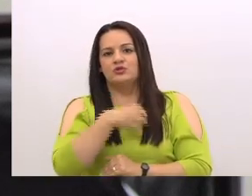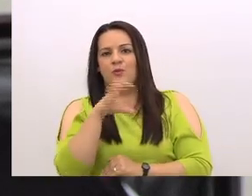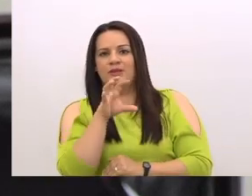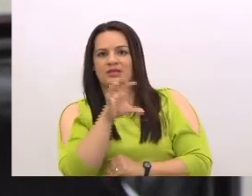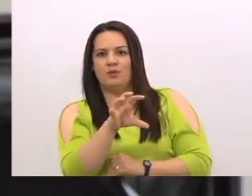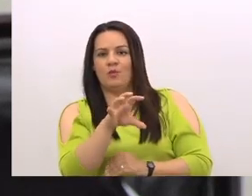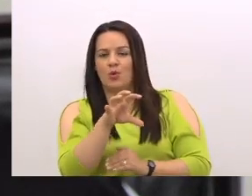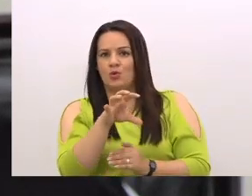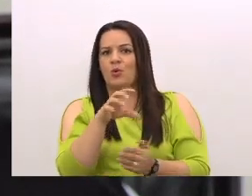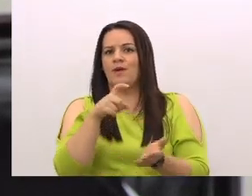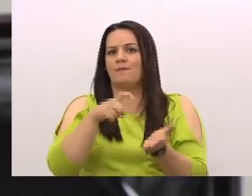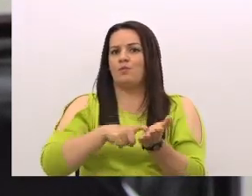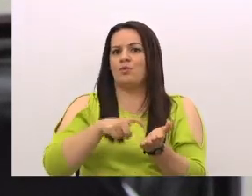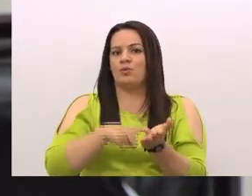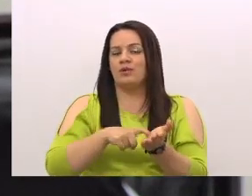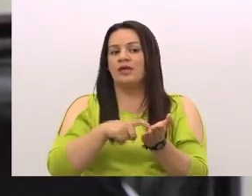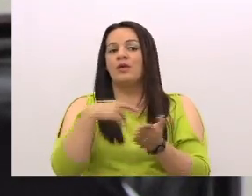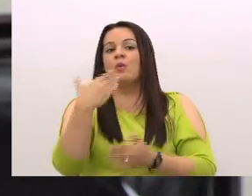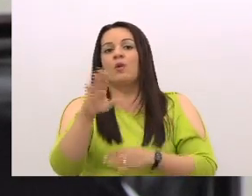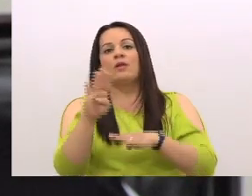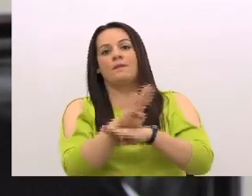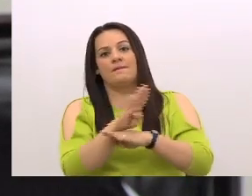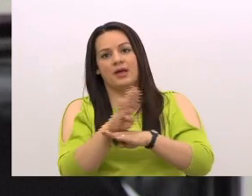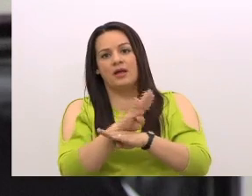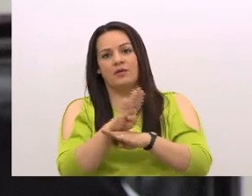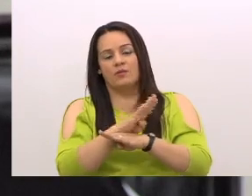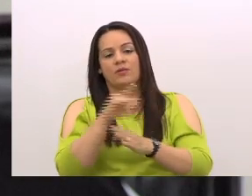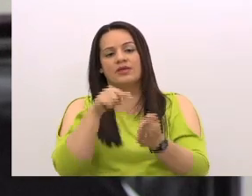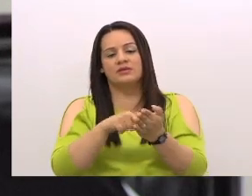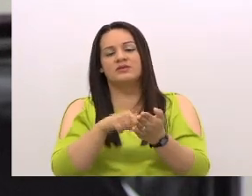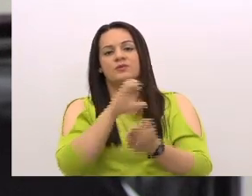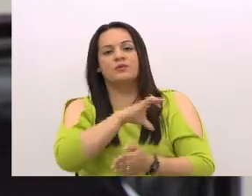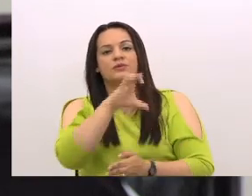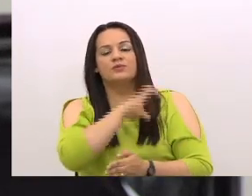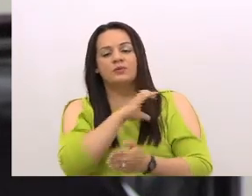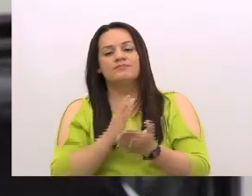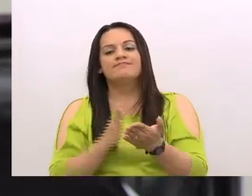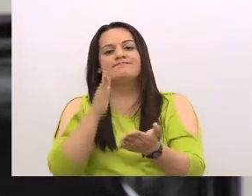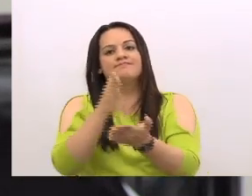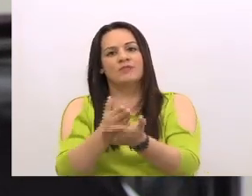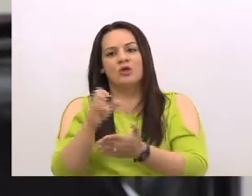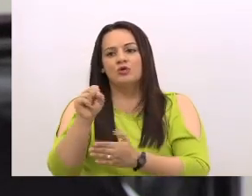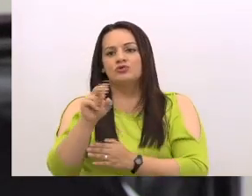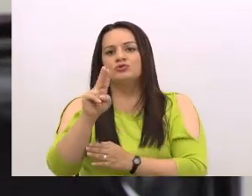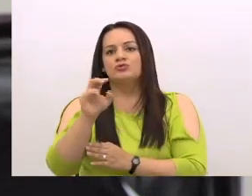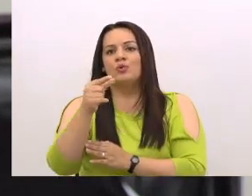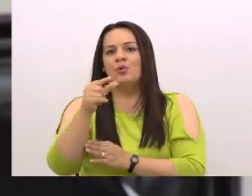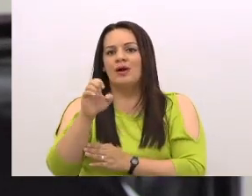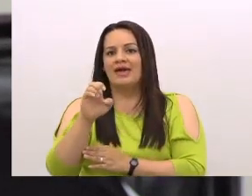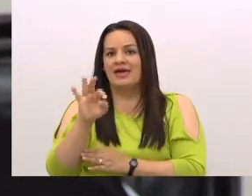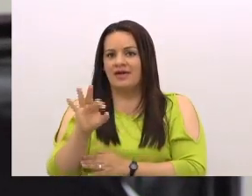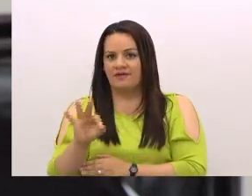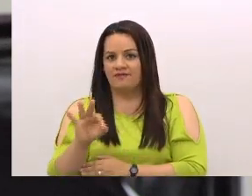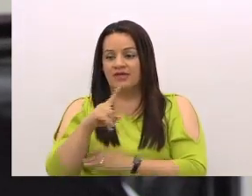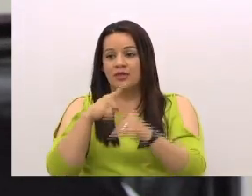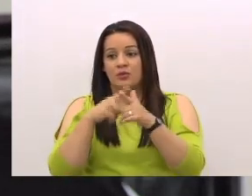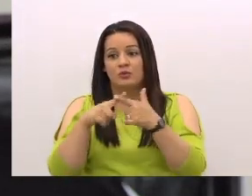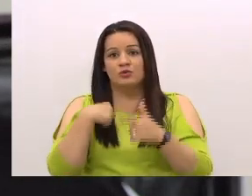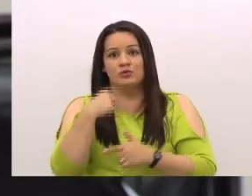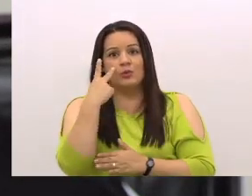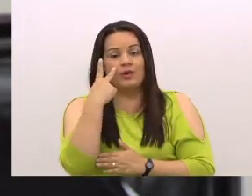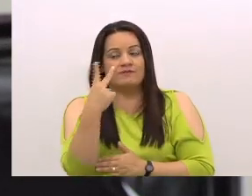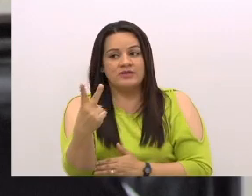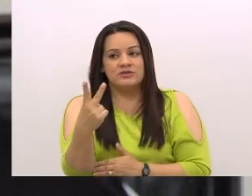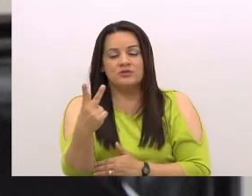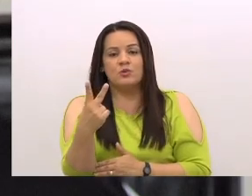un banco está en esas condiciones interviene inmediatamente la SUGEF. Así que cuando yo he visto la composición